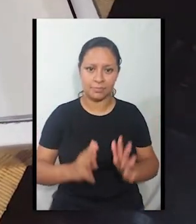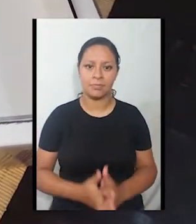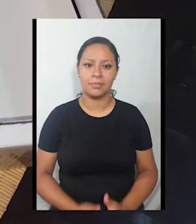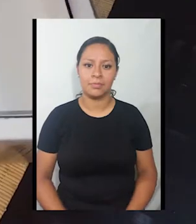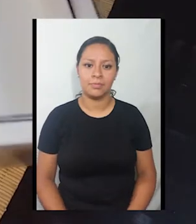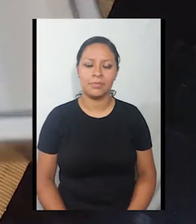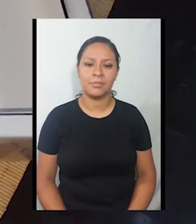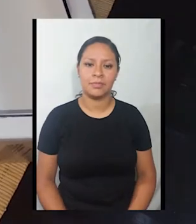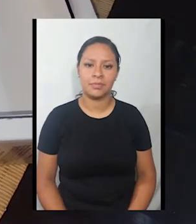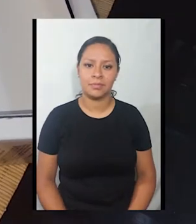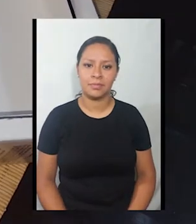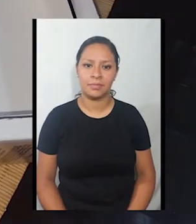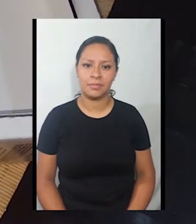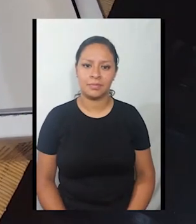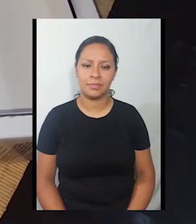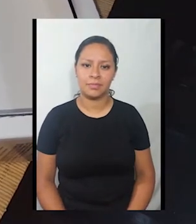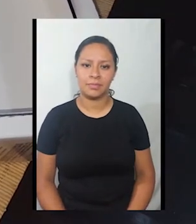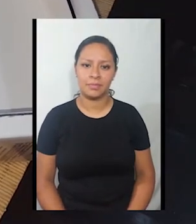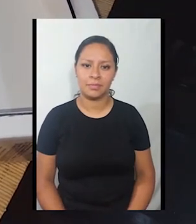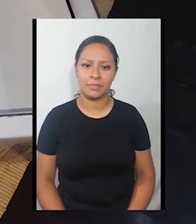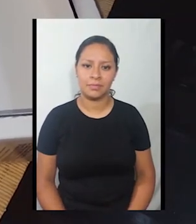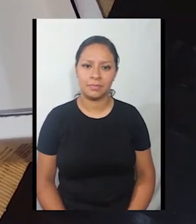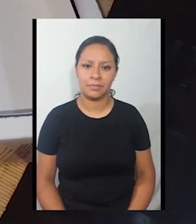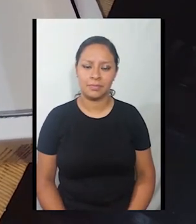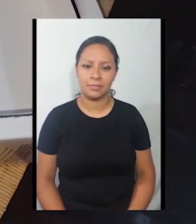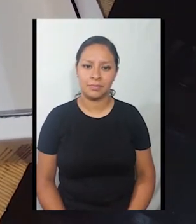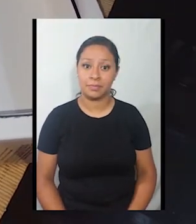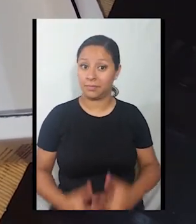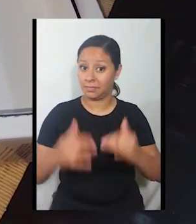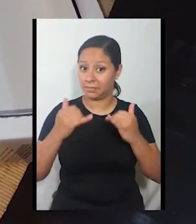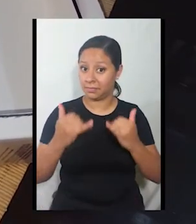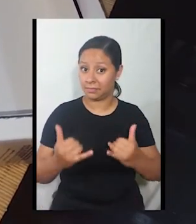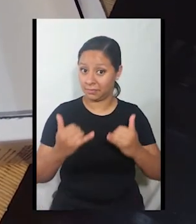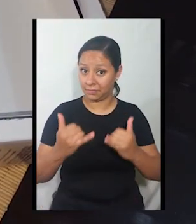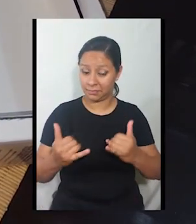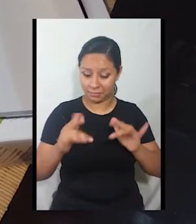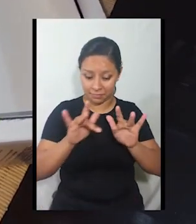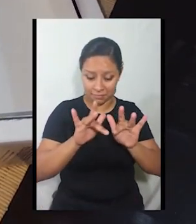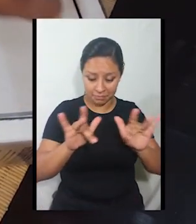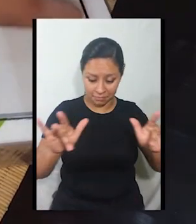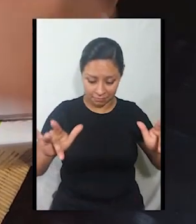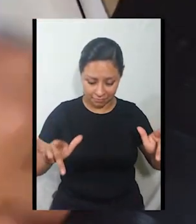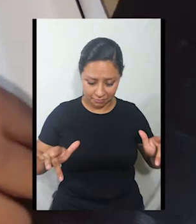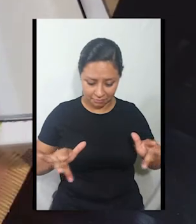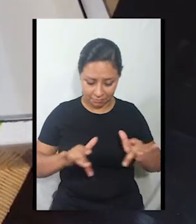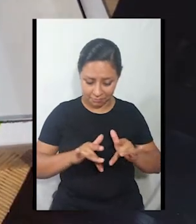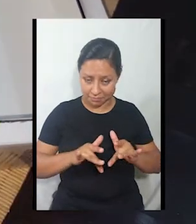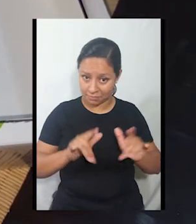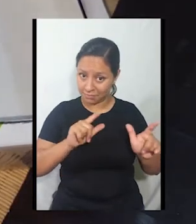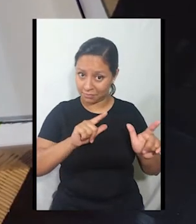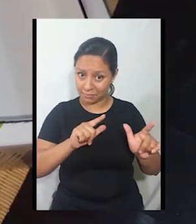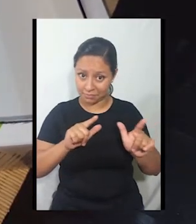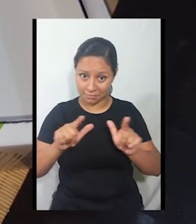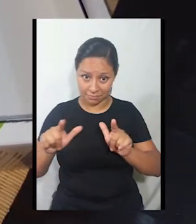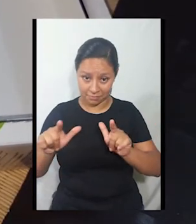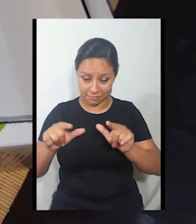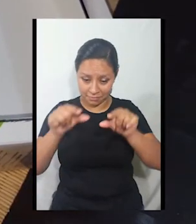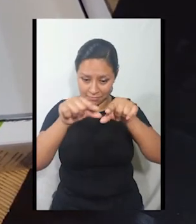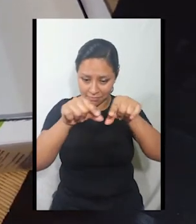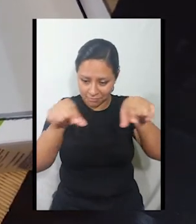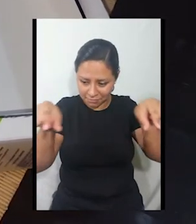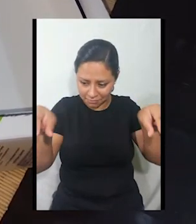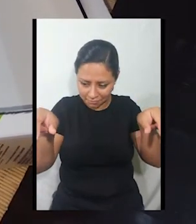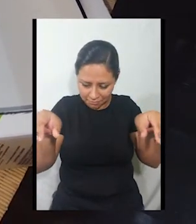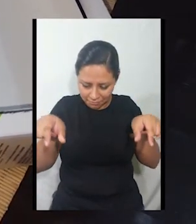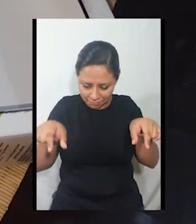Totalmente despejado. Ahora que tenemos el centro de la caja con nuestros márgenes ya marcados,